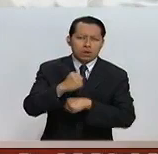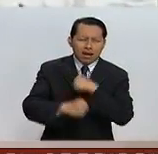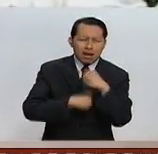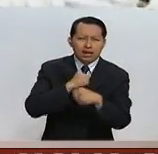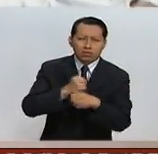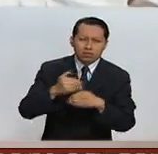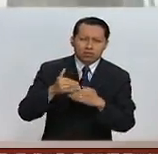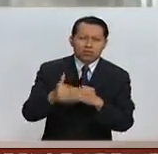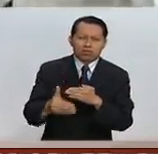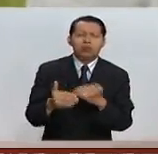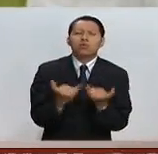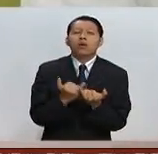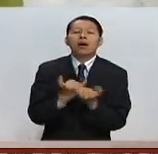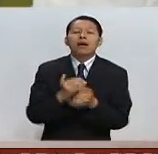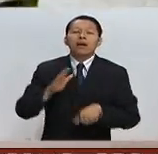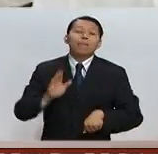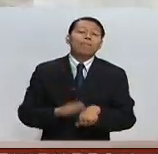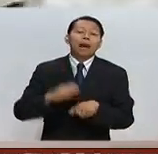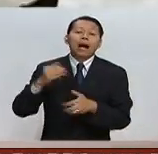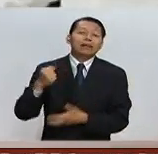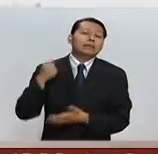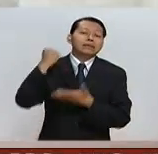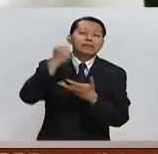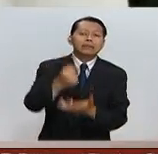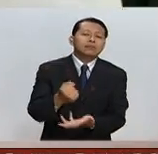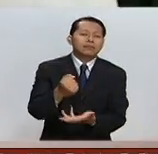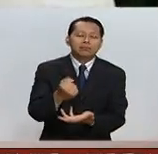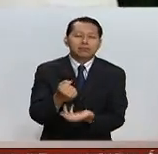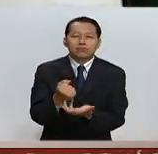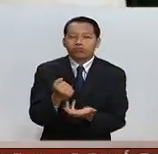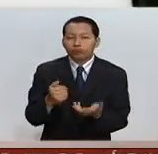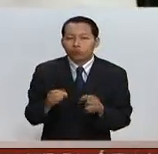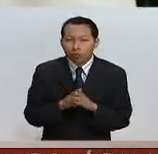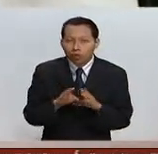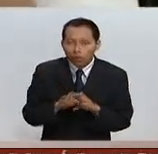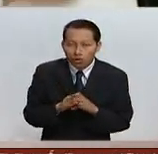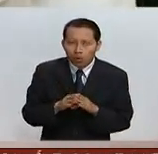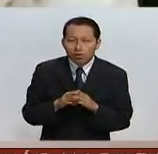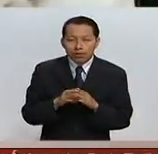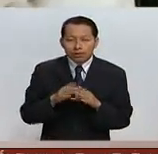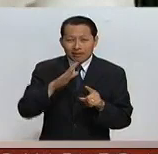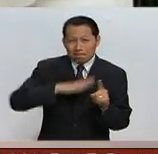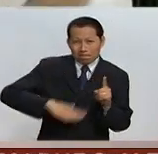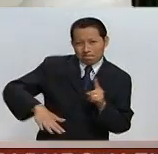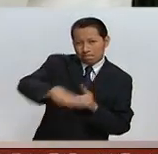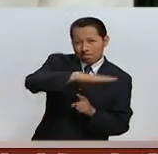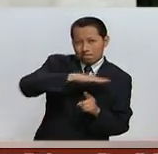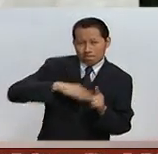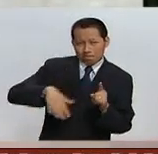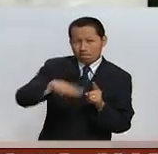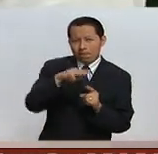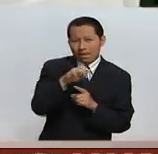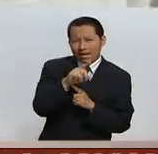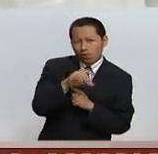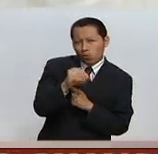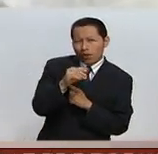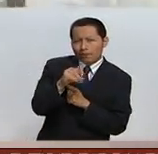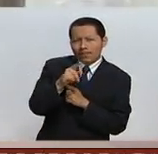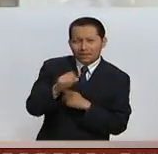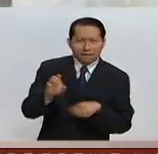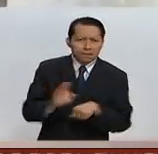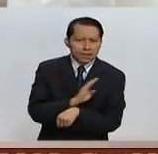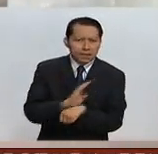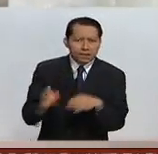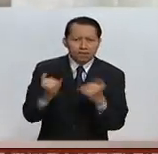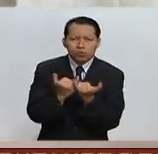vienen también mayores inversiones, el medio ambiente también se va a beneficiar mucho. Por ejemplo, hay un